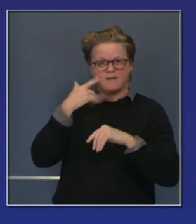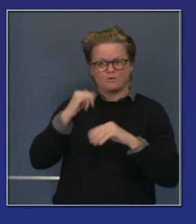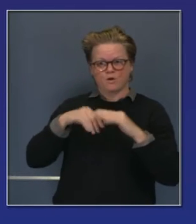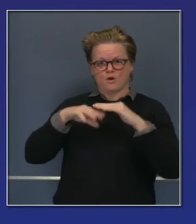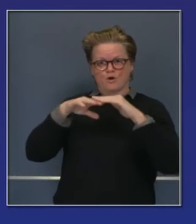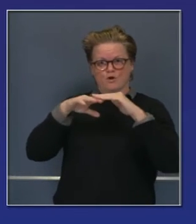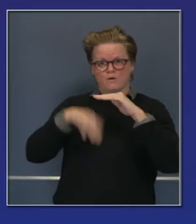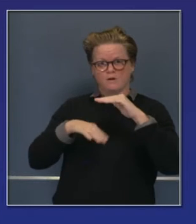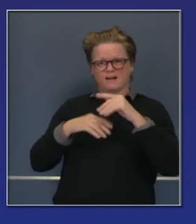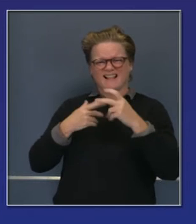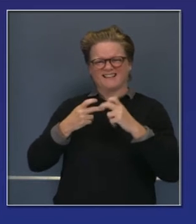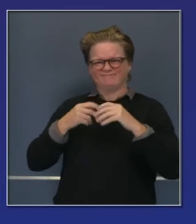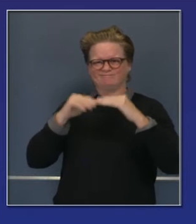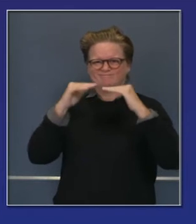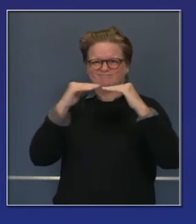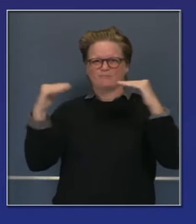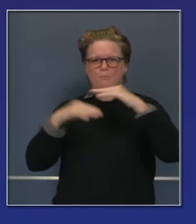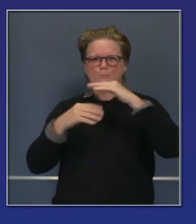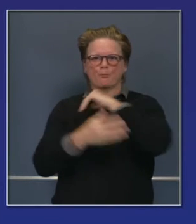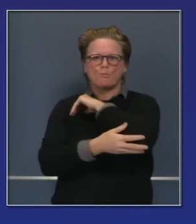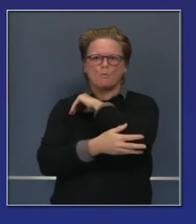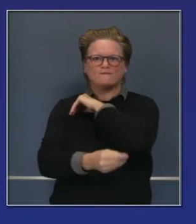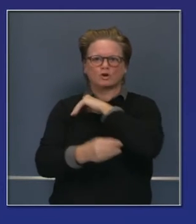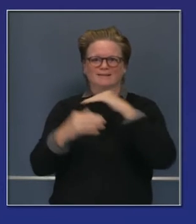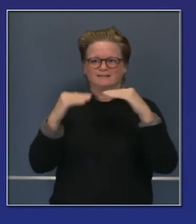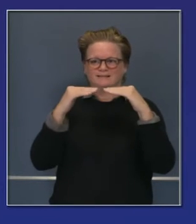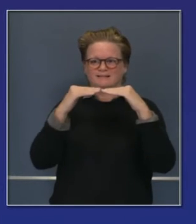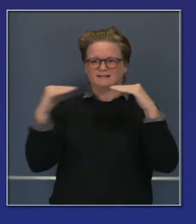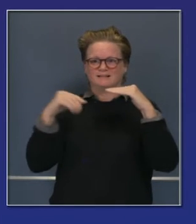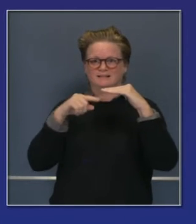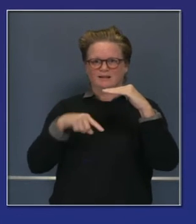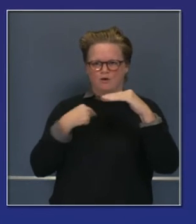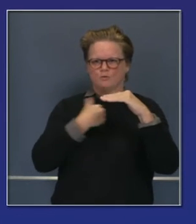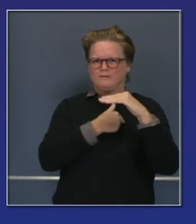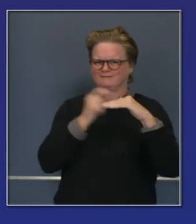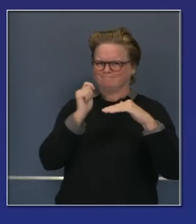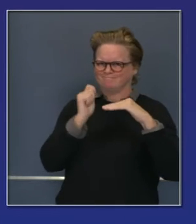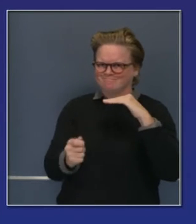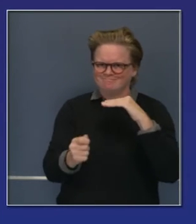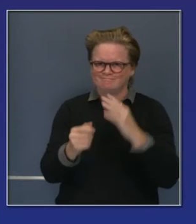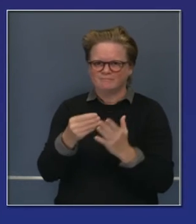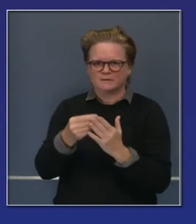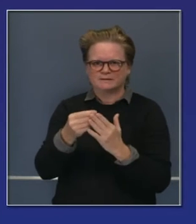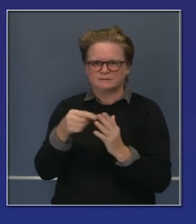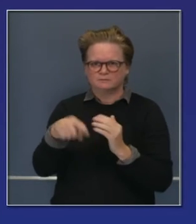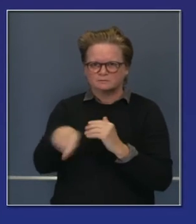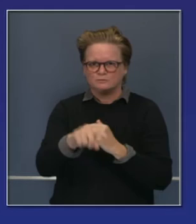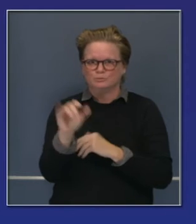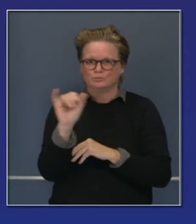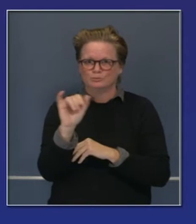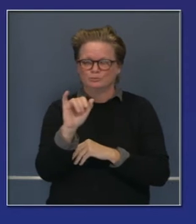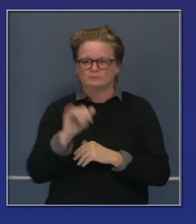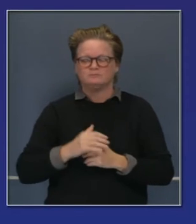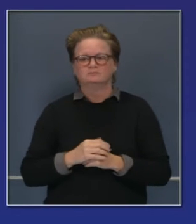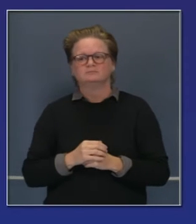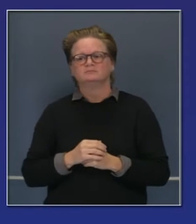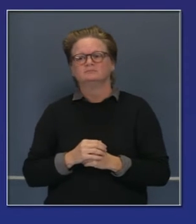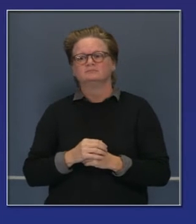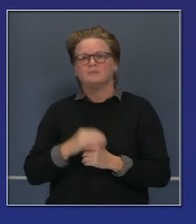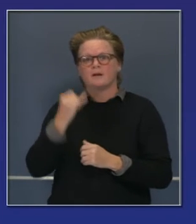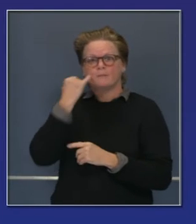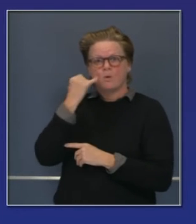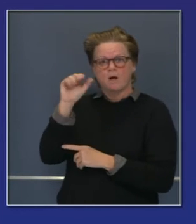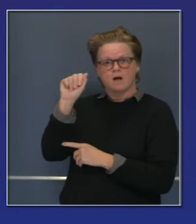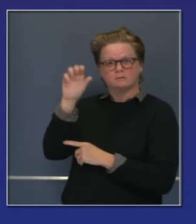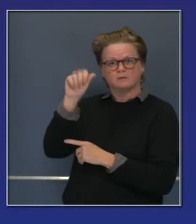unos 21 dólares al mes para familias más pobres. estamos orgullosos de este apoyo. Todo eso puede verse impactado